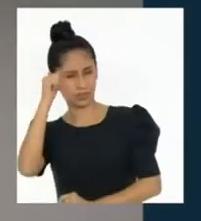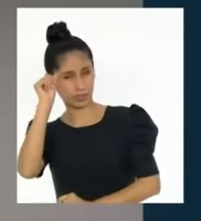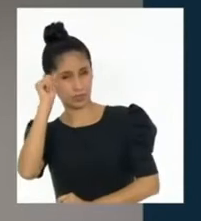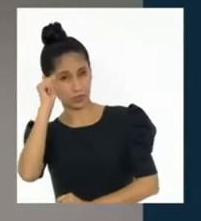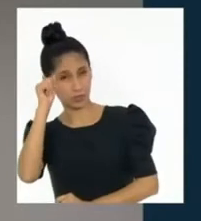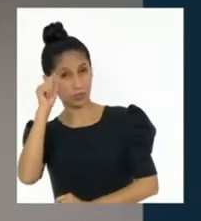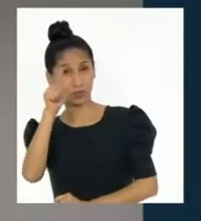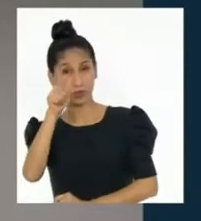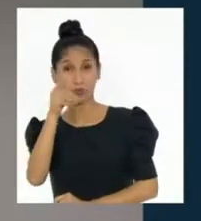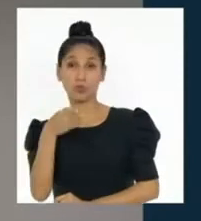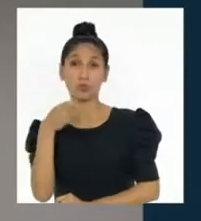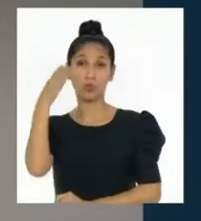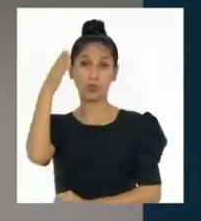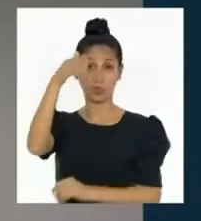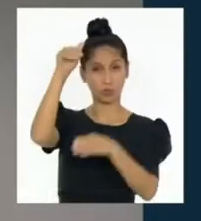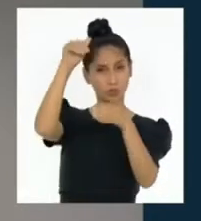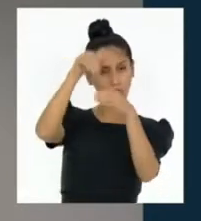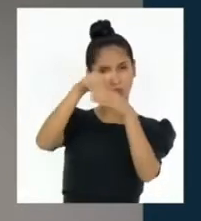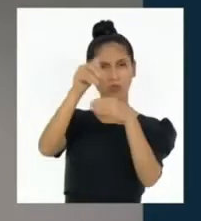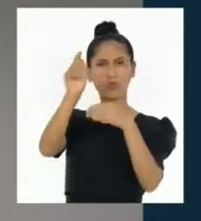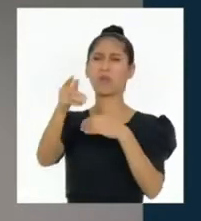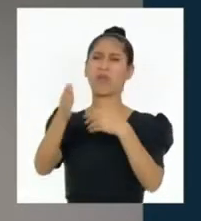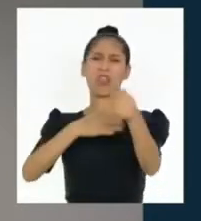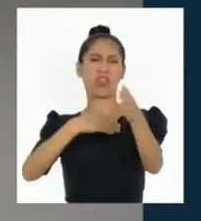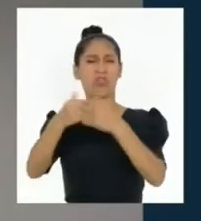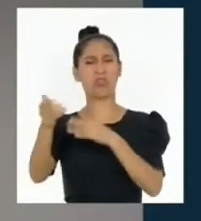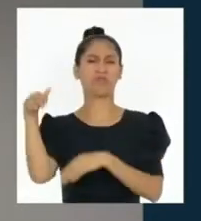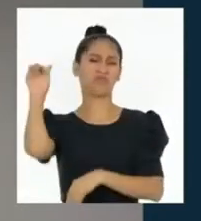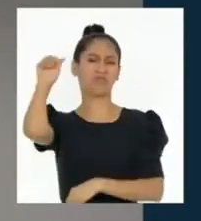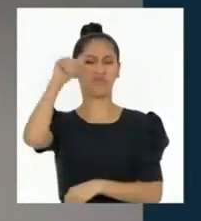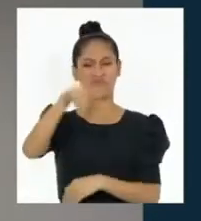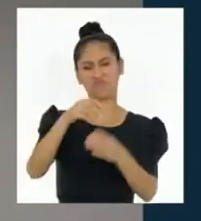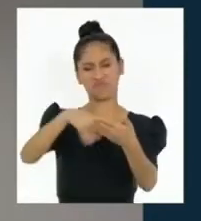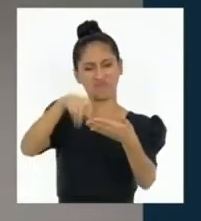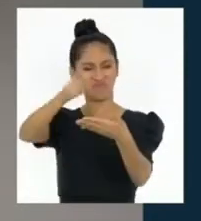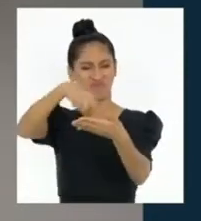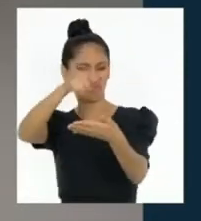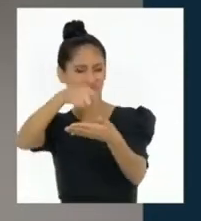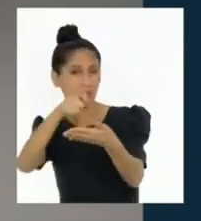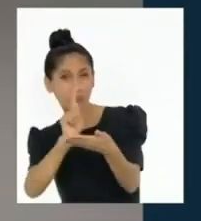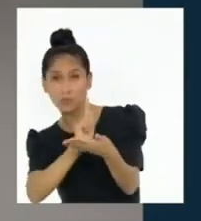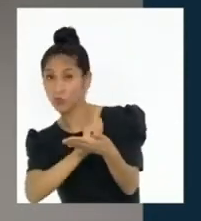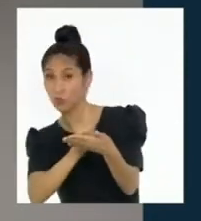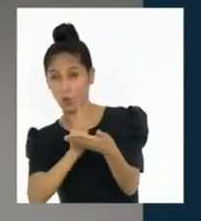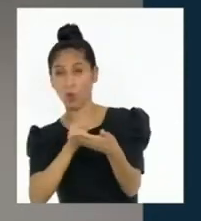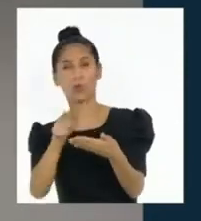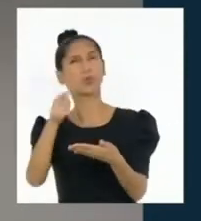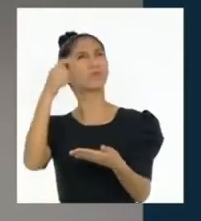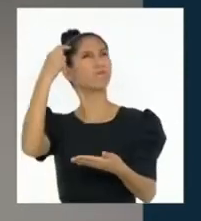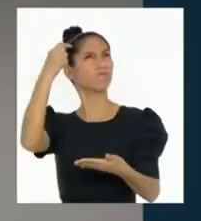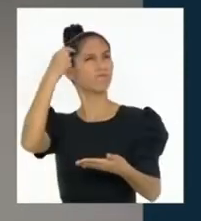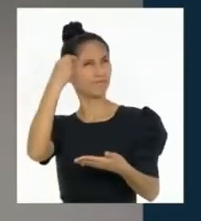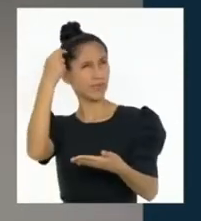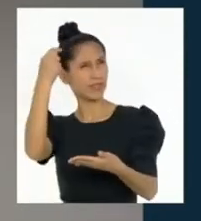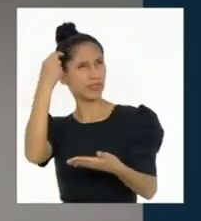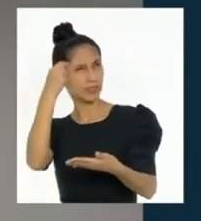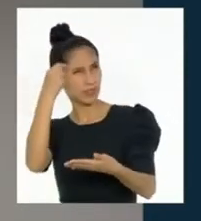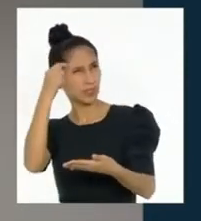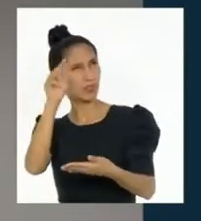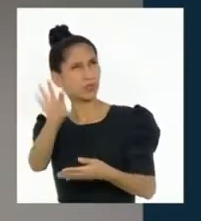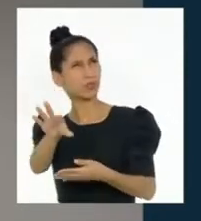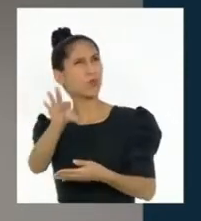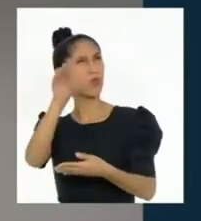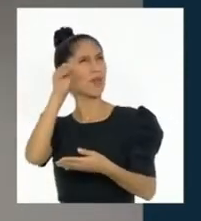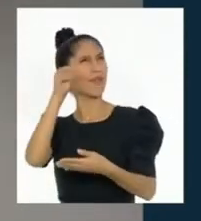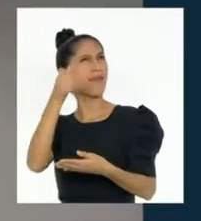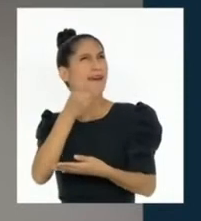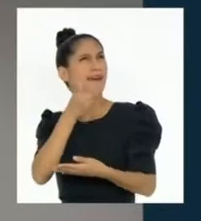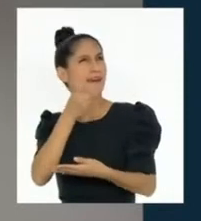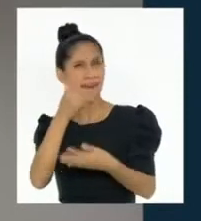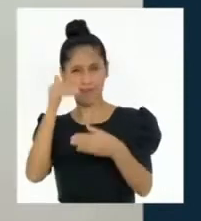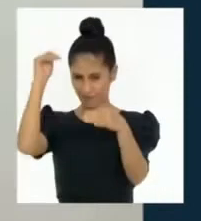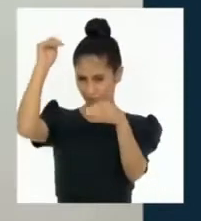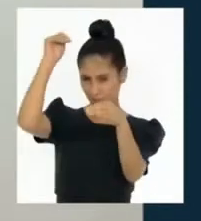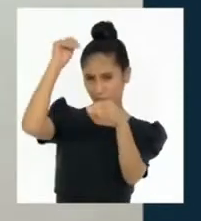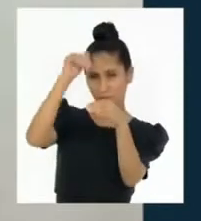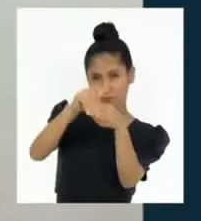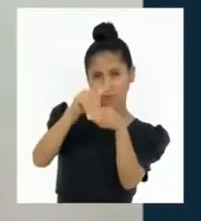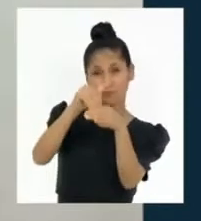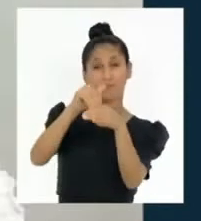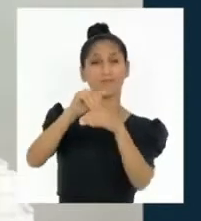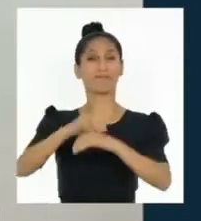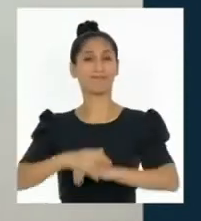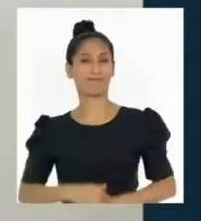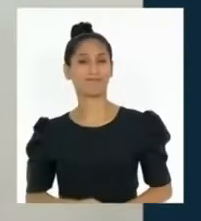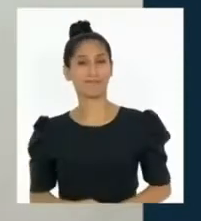voto se debe tomar con seriedad, pues depende de la decisión de ti y de mí el futuro y bienestar de nuestro país.